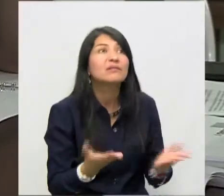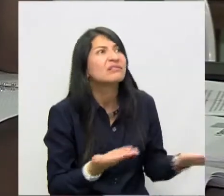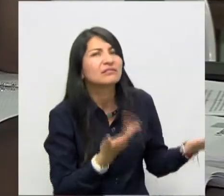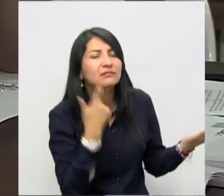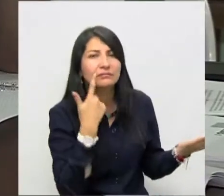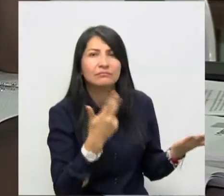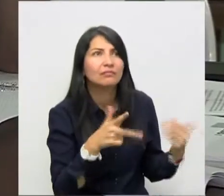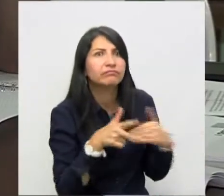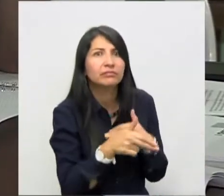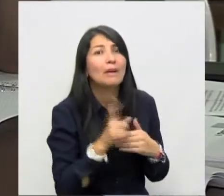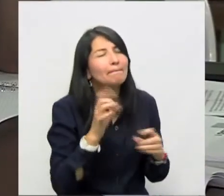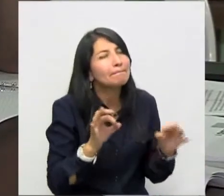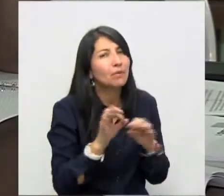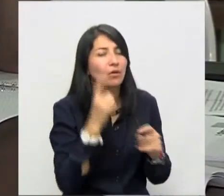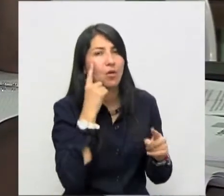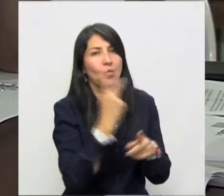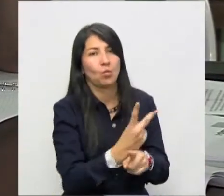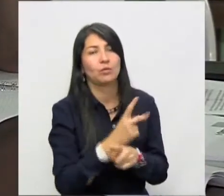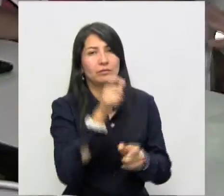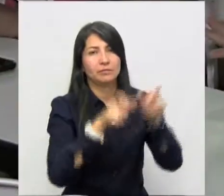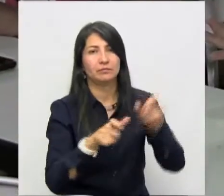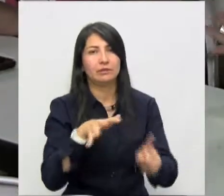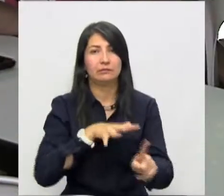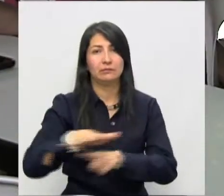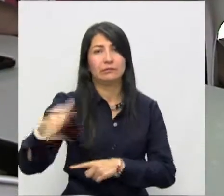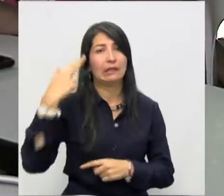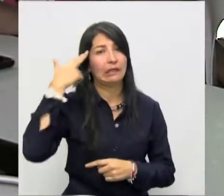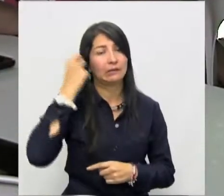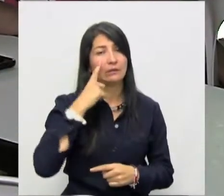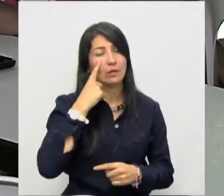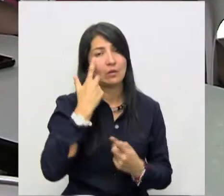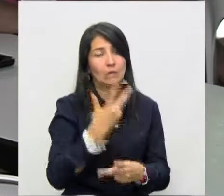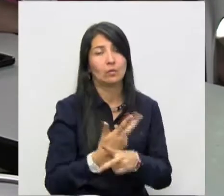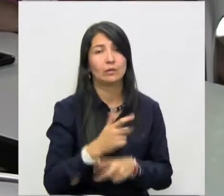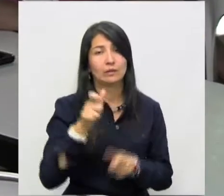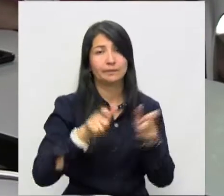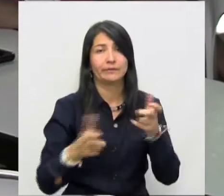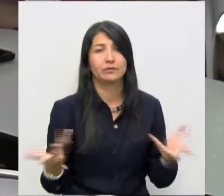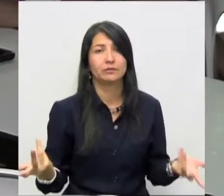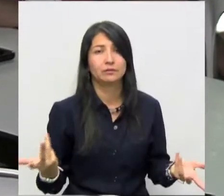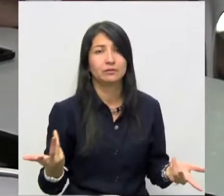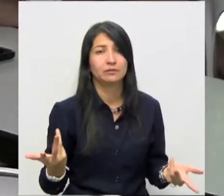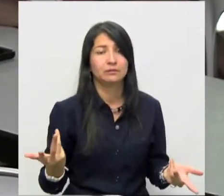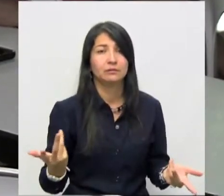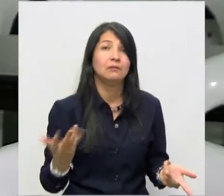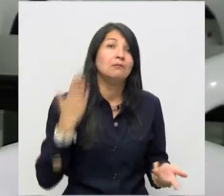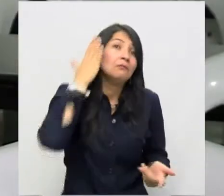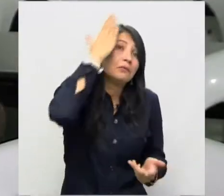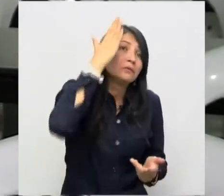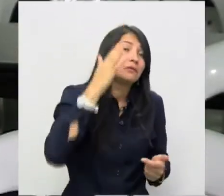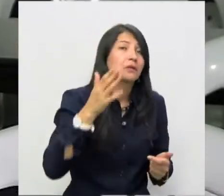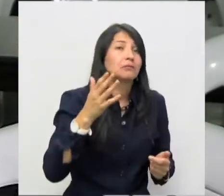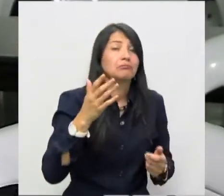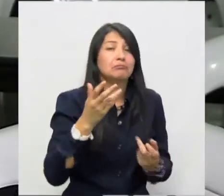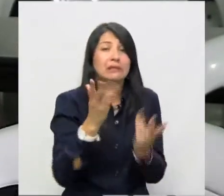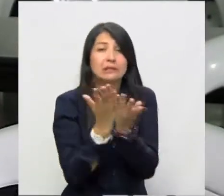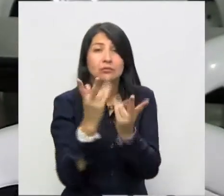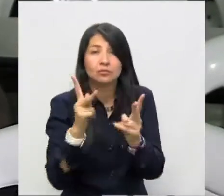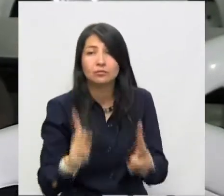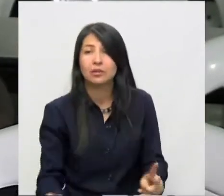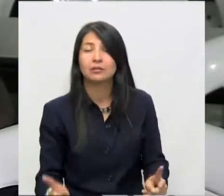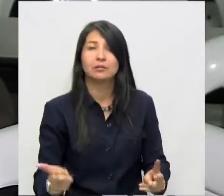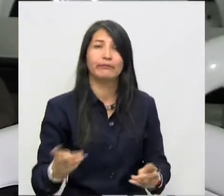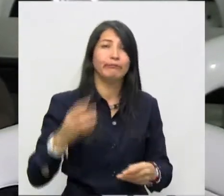culminación no ponga en riesgo la vida de las personas que, en el futuro, sean estudiantes o sea personal